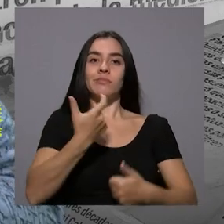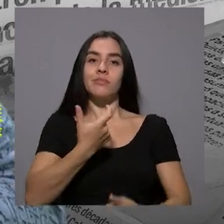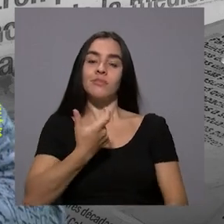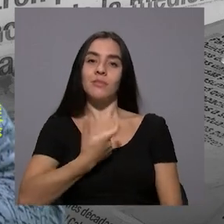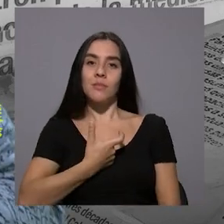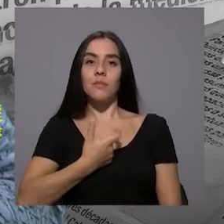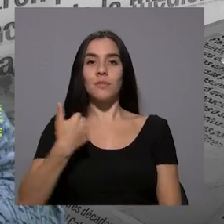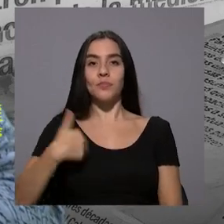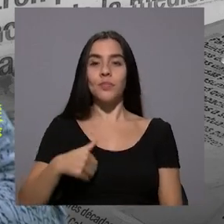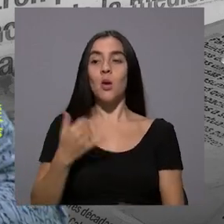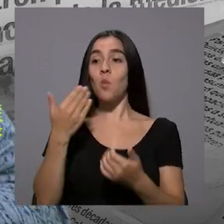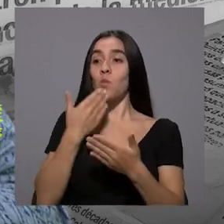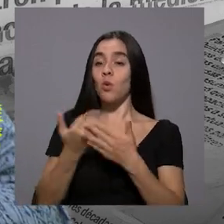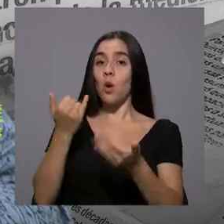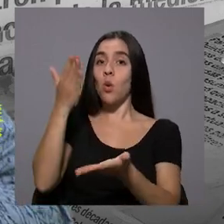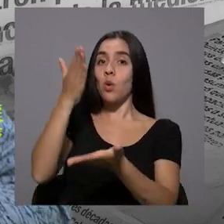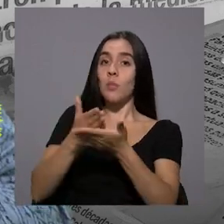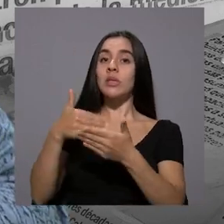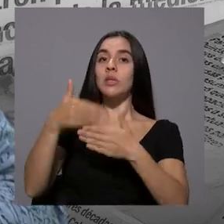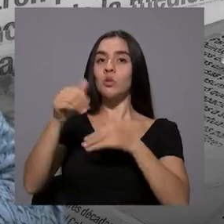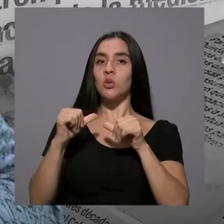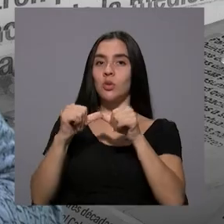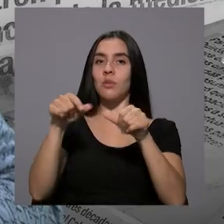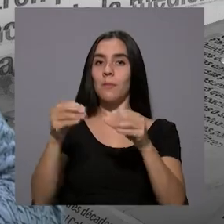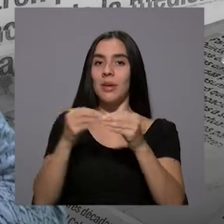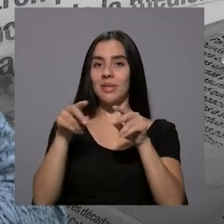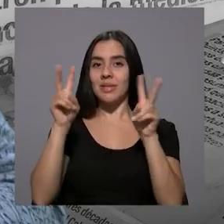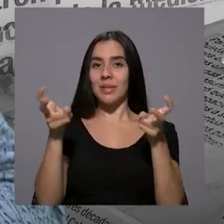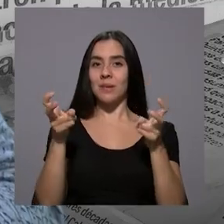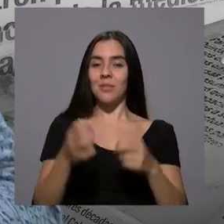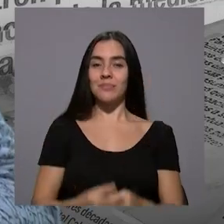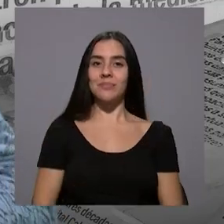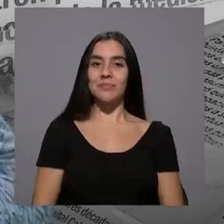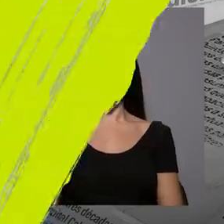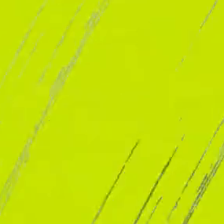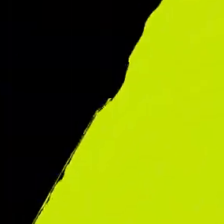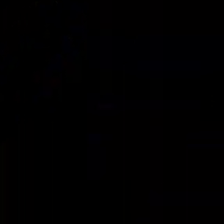Bueno, Eugenia, vamos a hacer una pausa y enseguida continuamos con más de este tema.